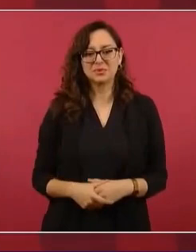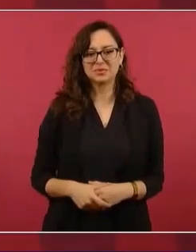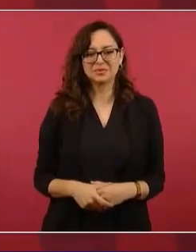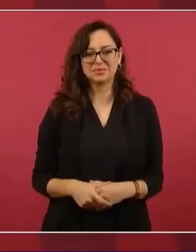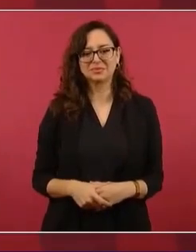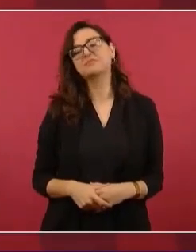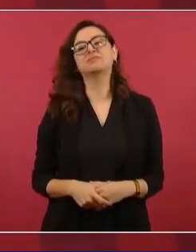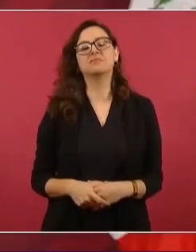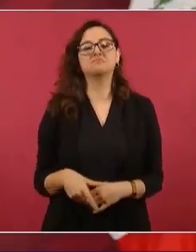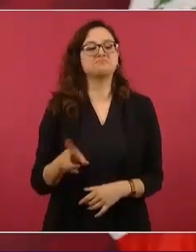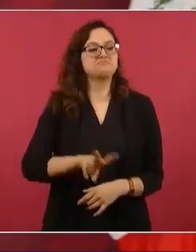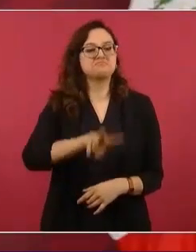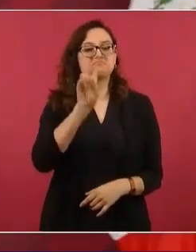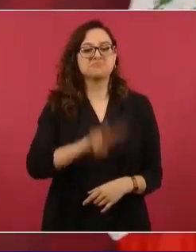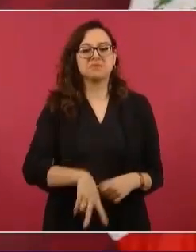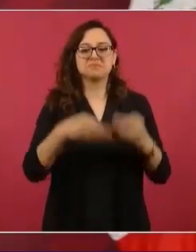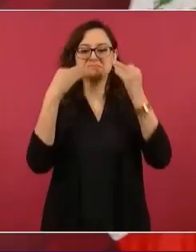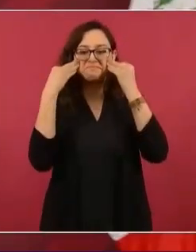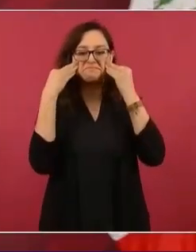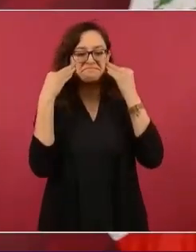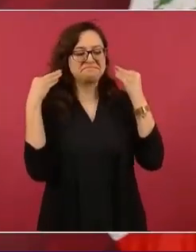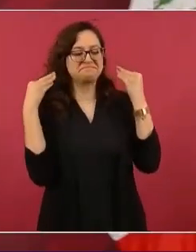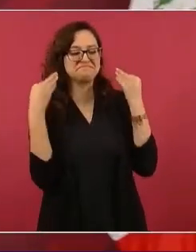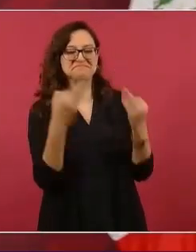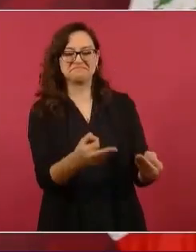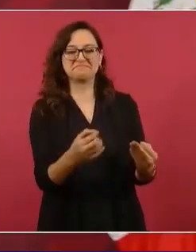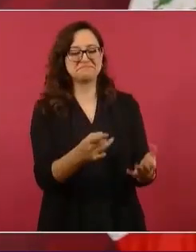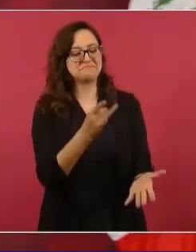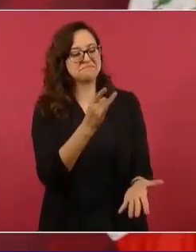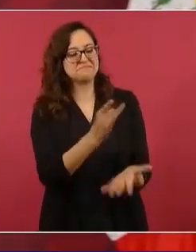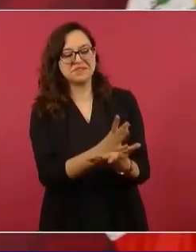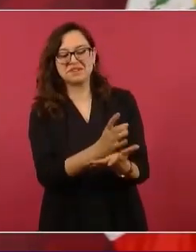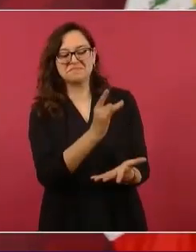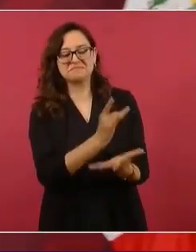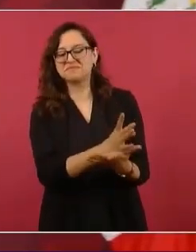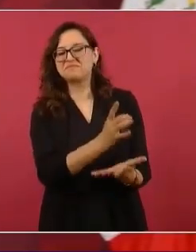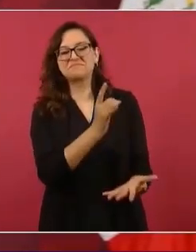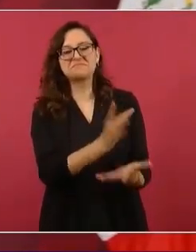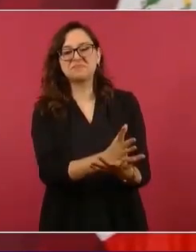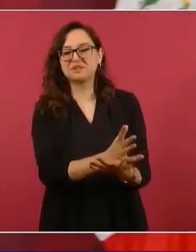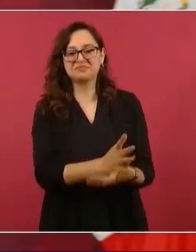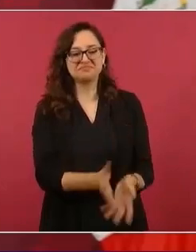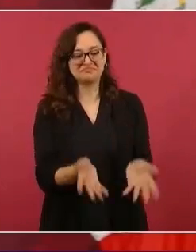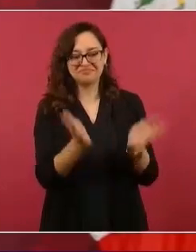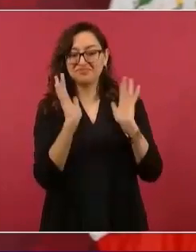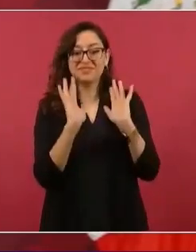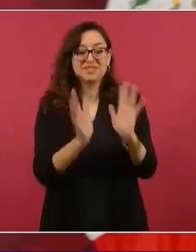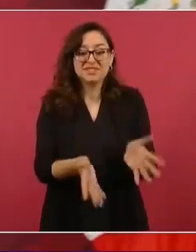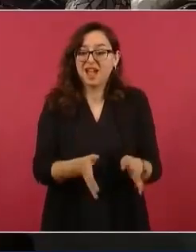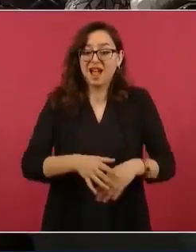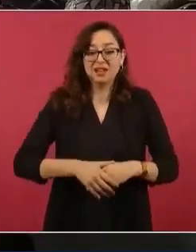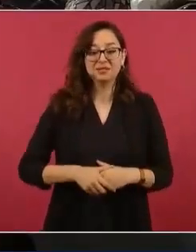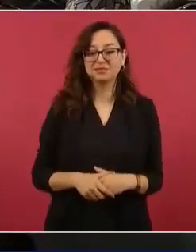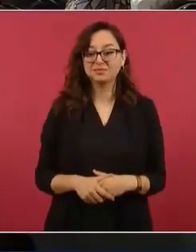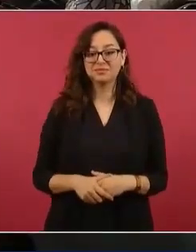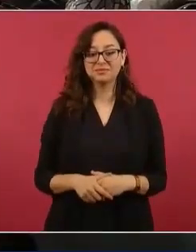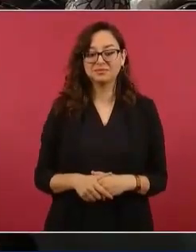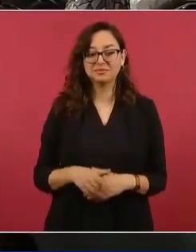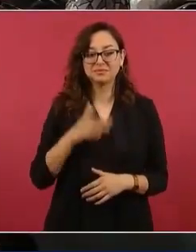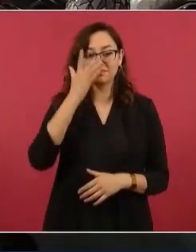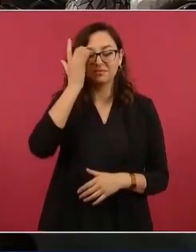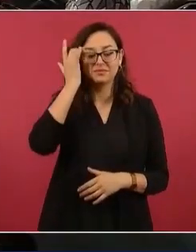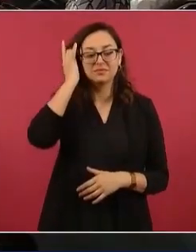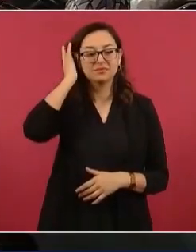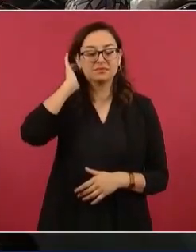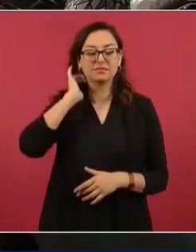esto es lo que mejor demuestra el Estado decadente